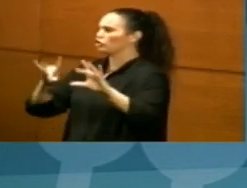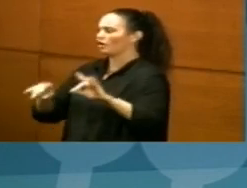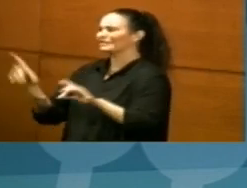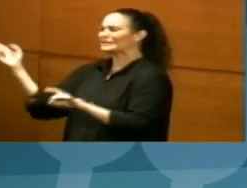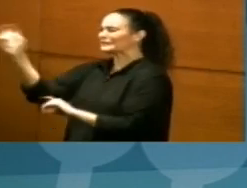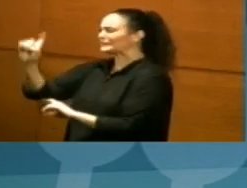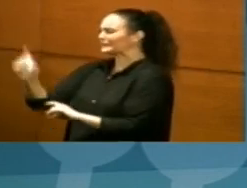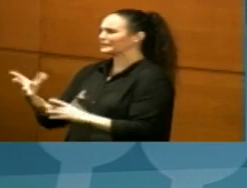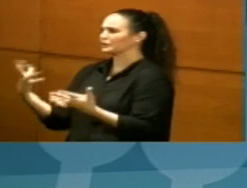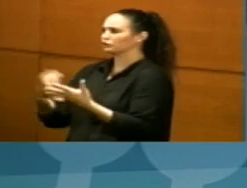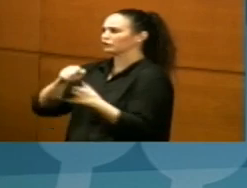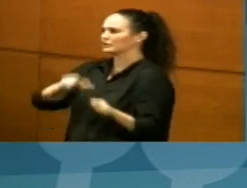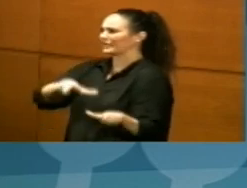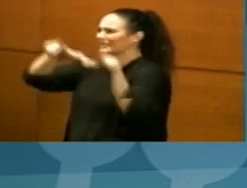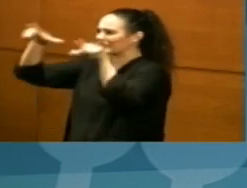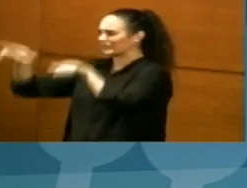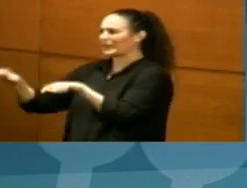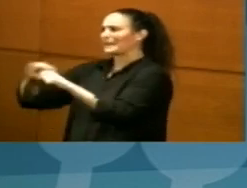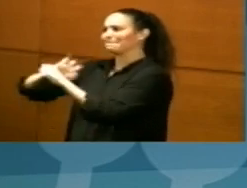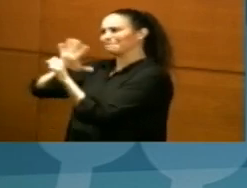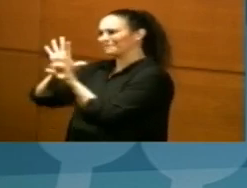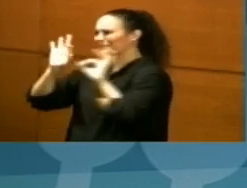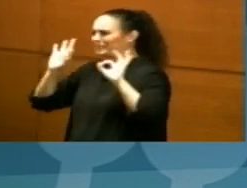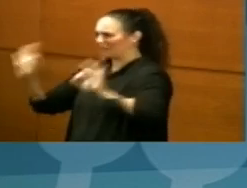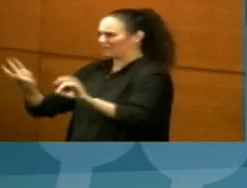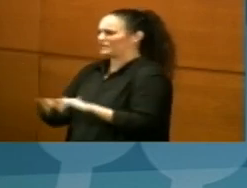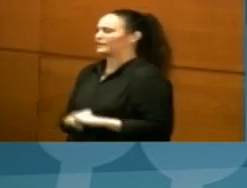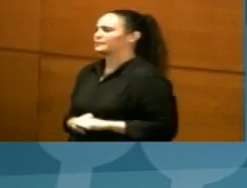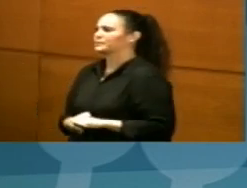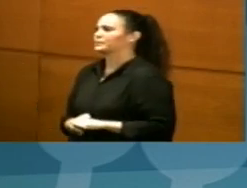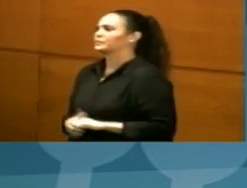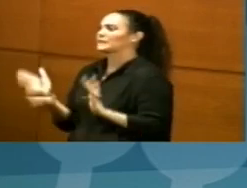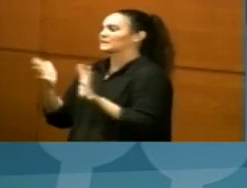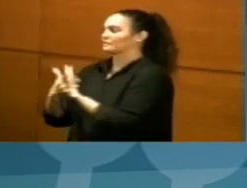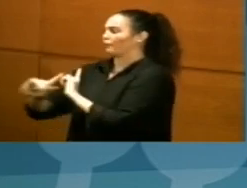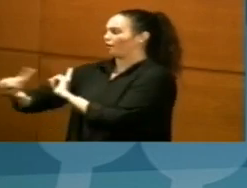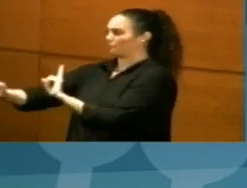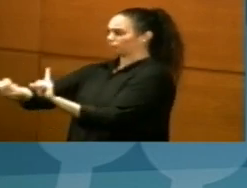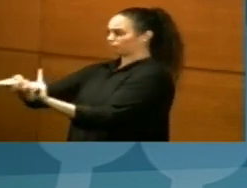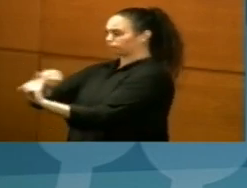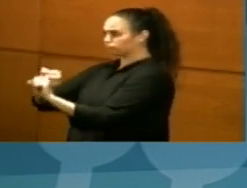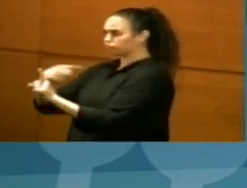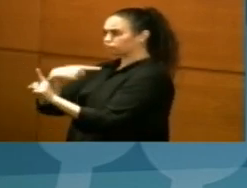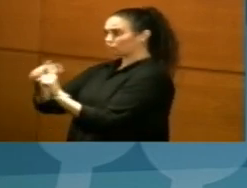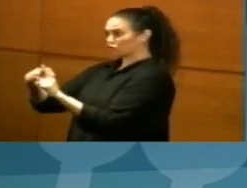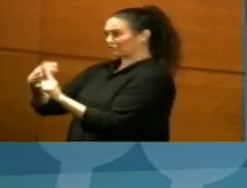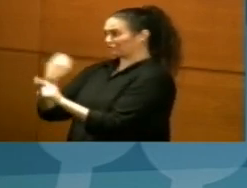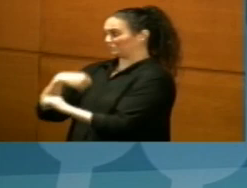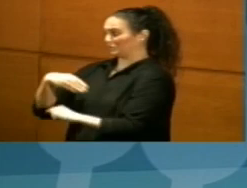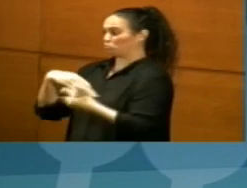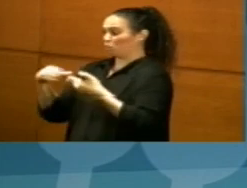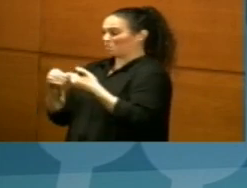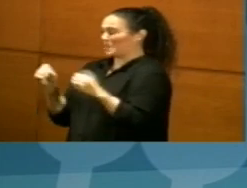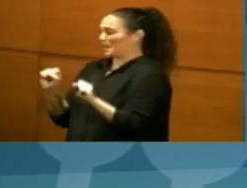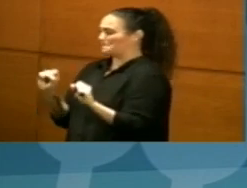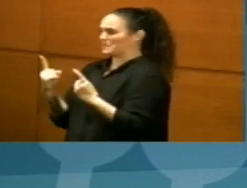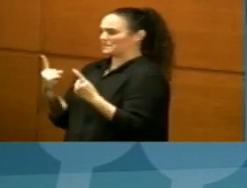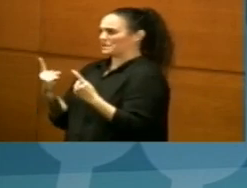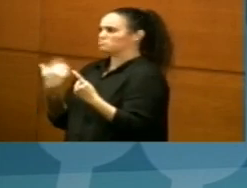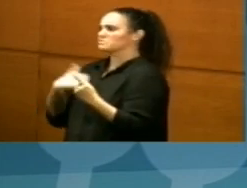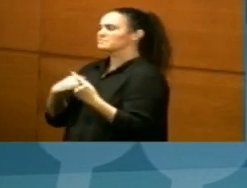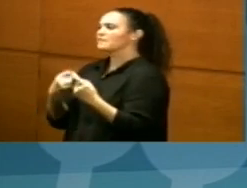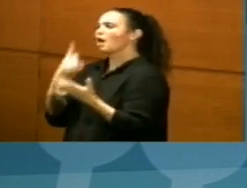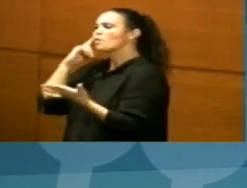a una planta COVID. En resumen, podríamos decir que, a raíz de la identificación del positivo del primer paciente, hemos realizado 81